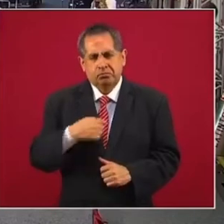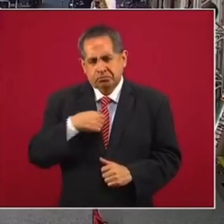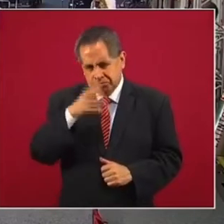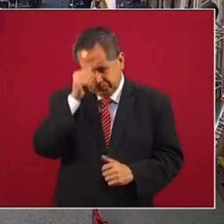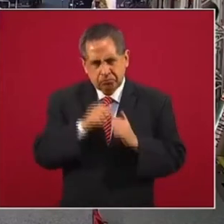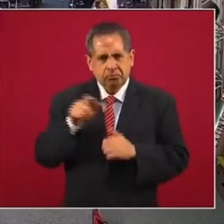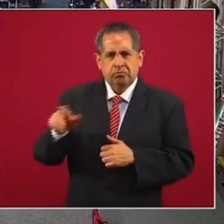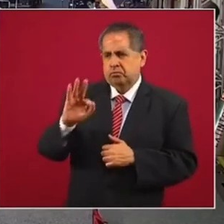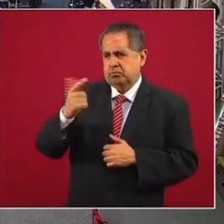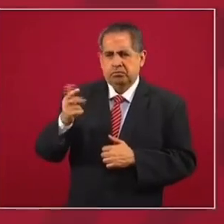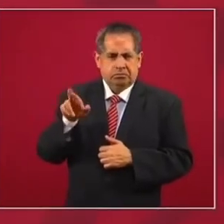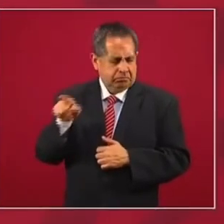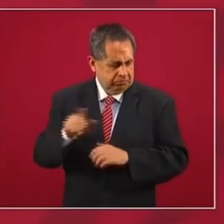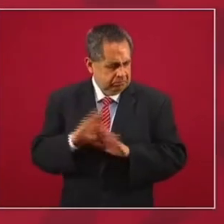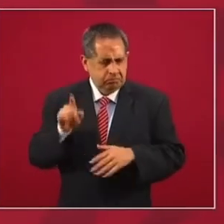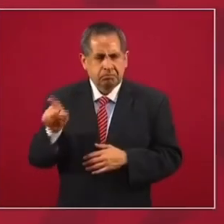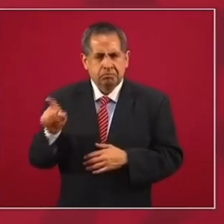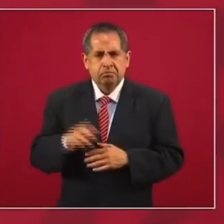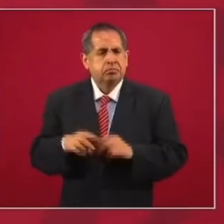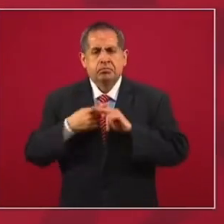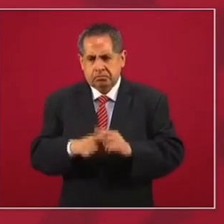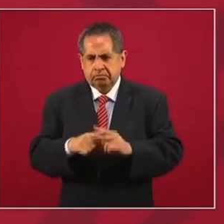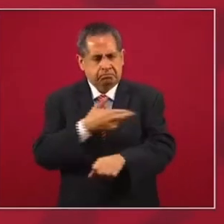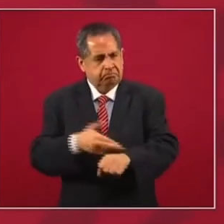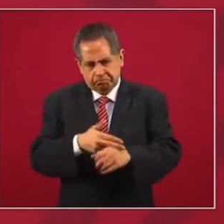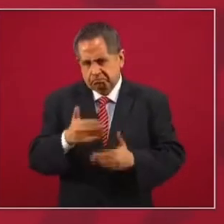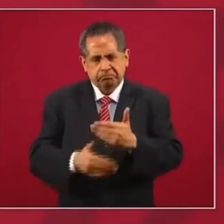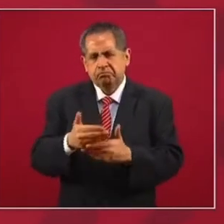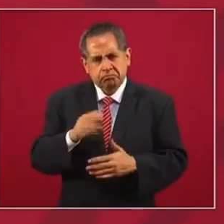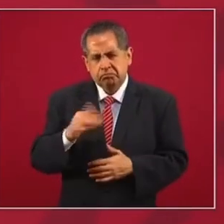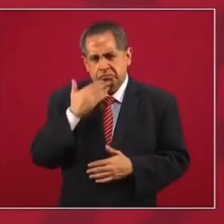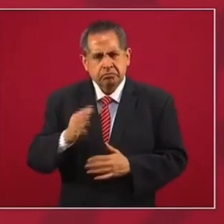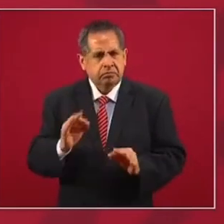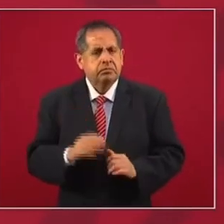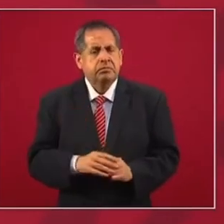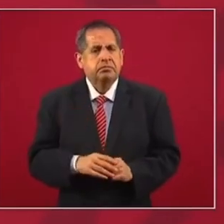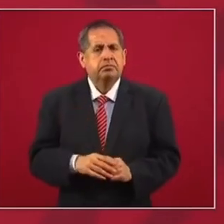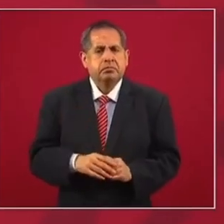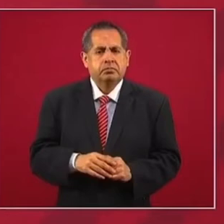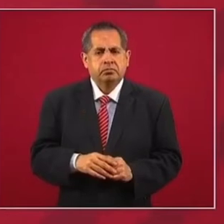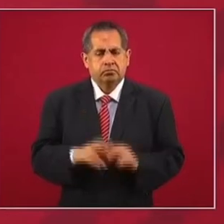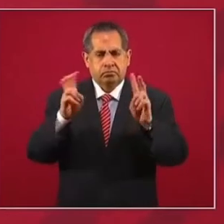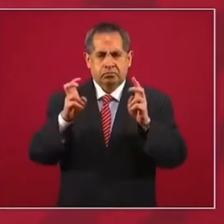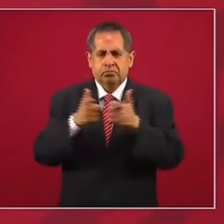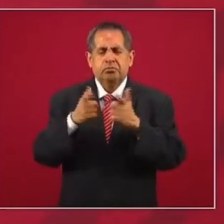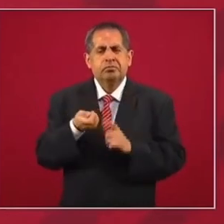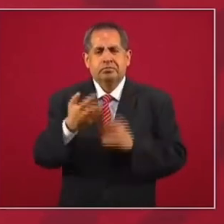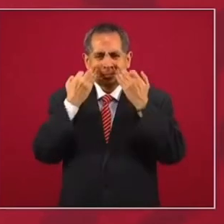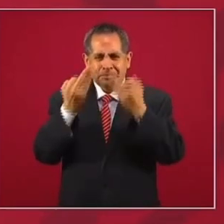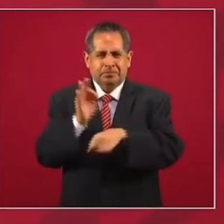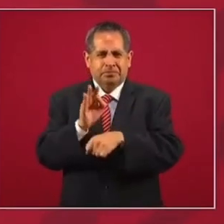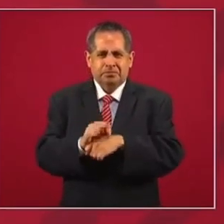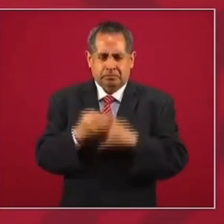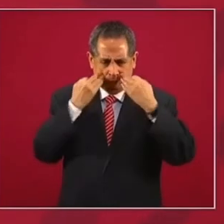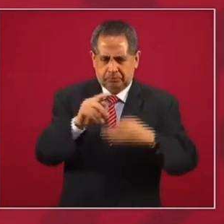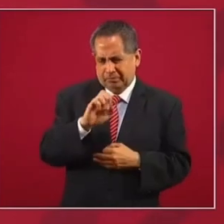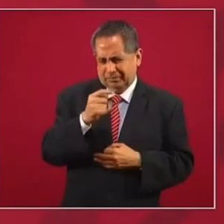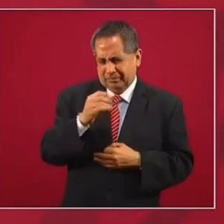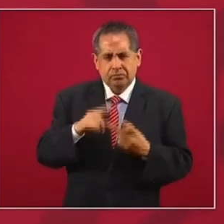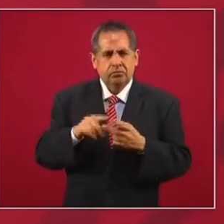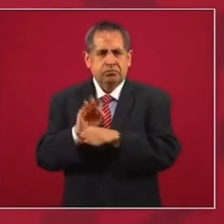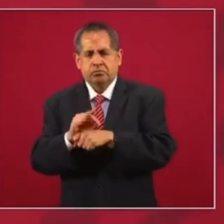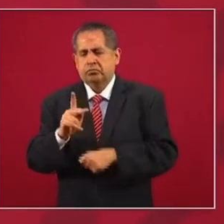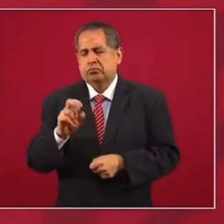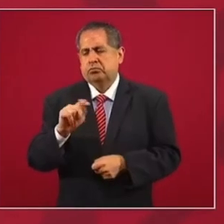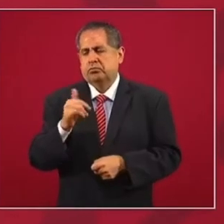acuerdo con la Fiscalía que se inicien estos procedimientos de testigos protegidos. Entonces, esto